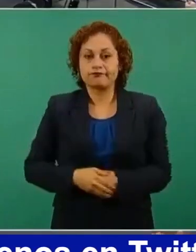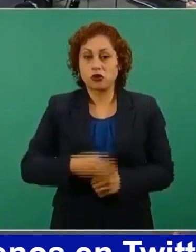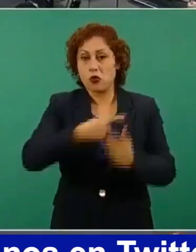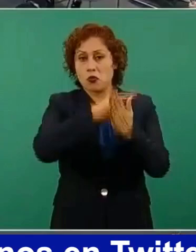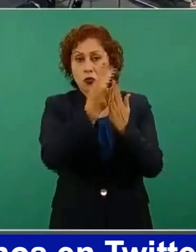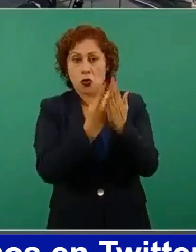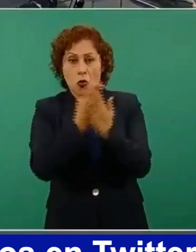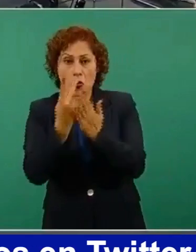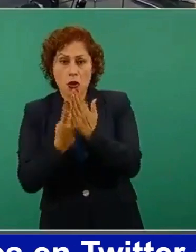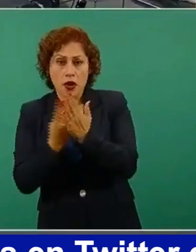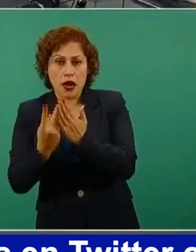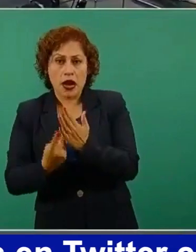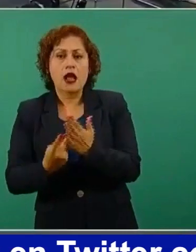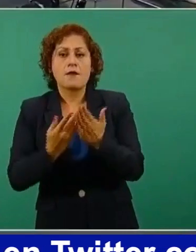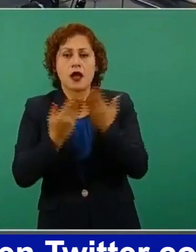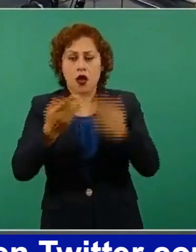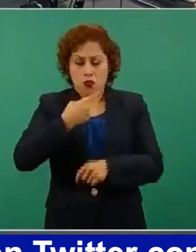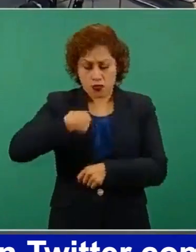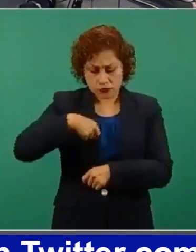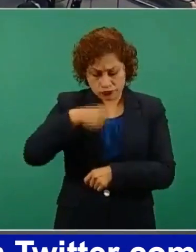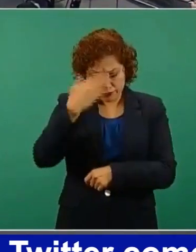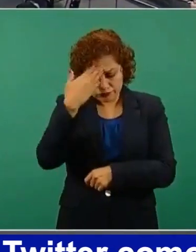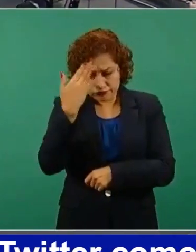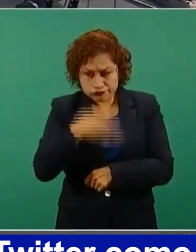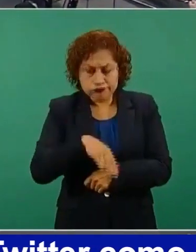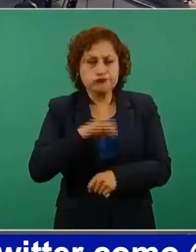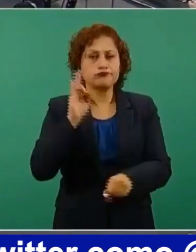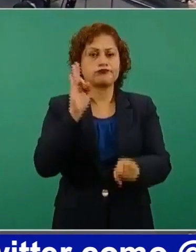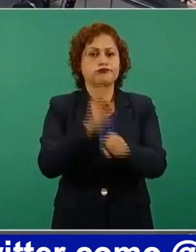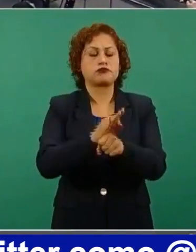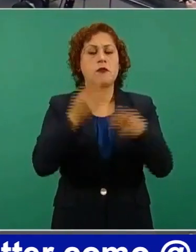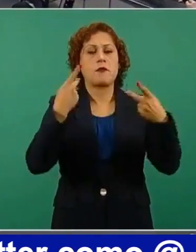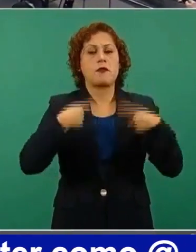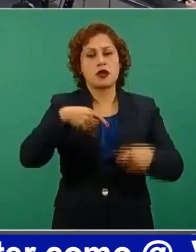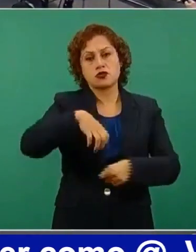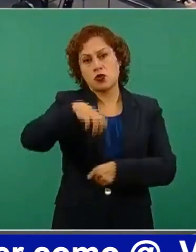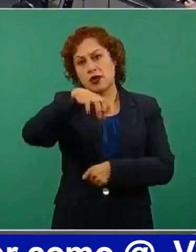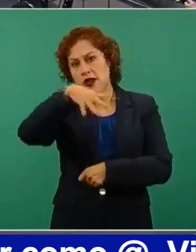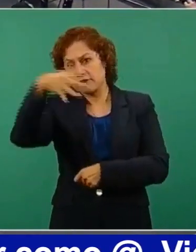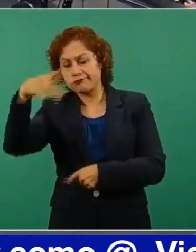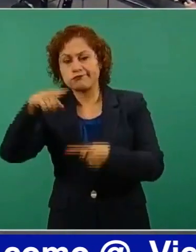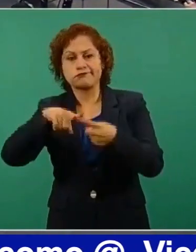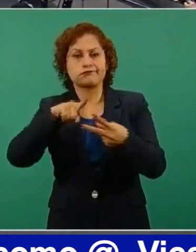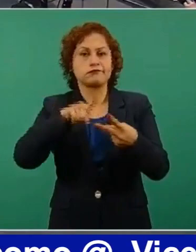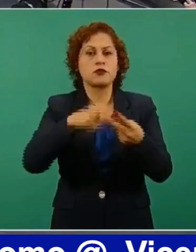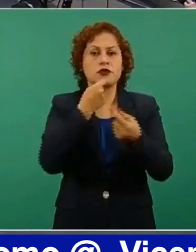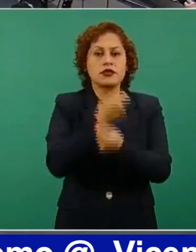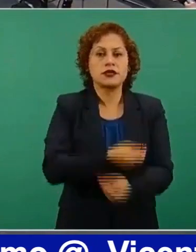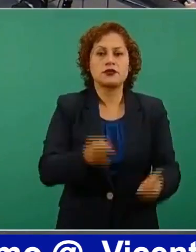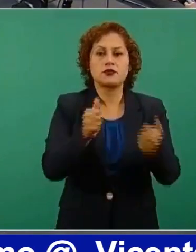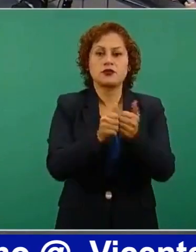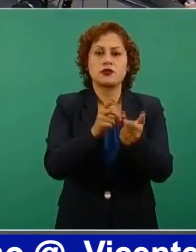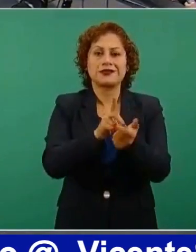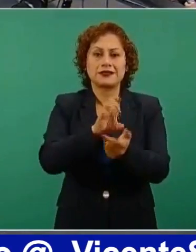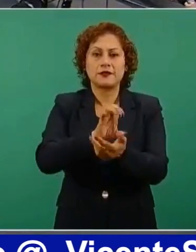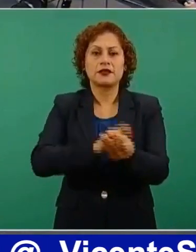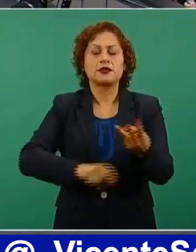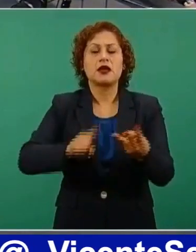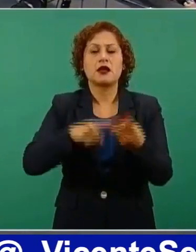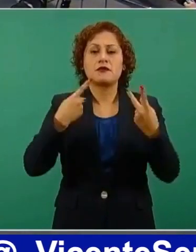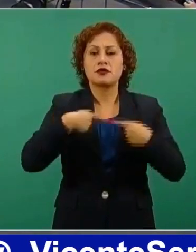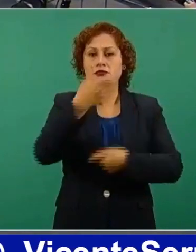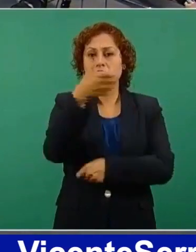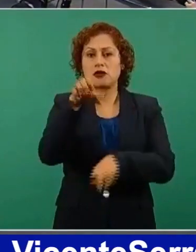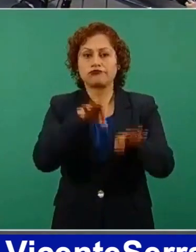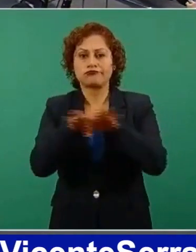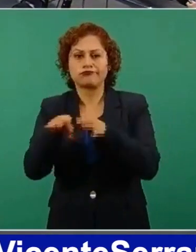conocidos cubren las necesidades de los adultos mayores, niños con capacidades especiales, estudiantes, productores del campo, jóvenes